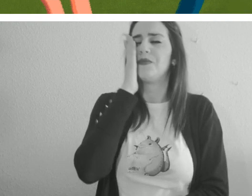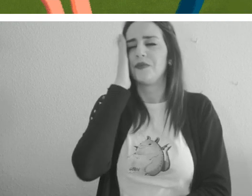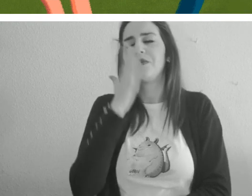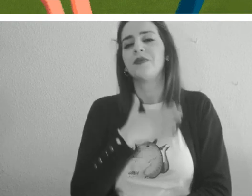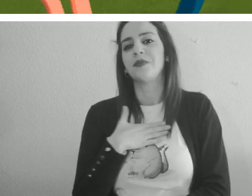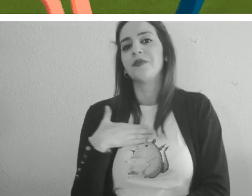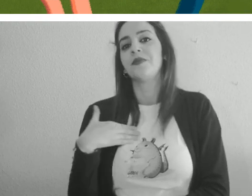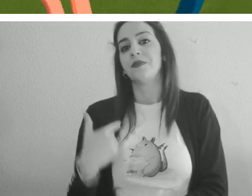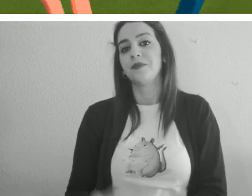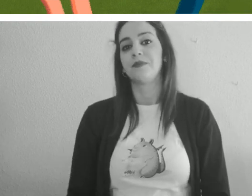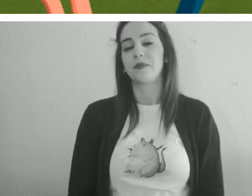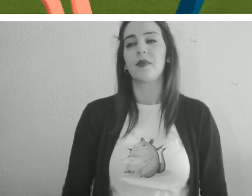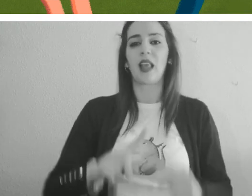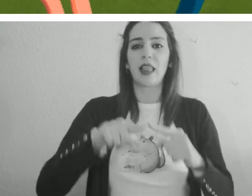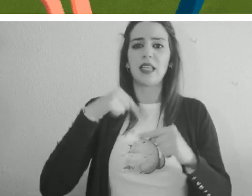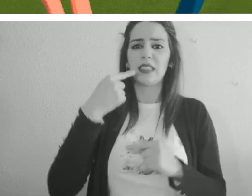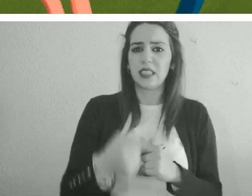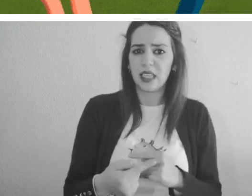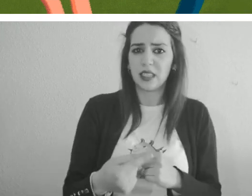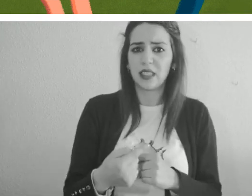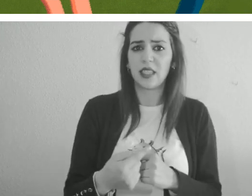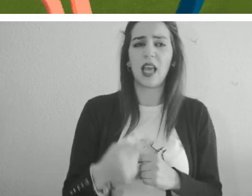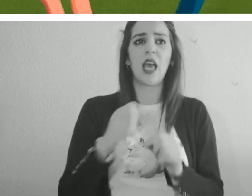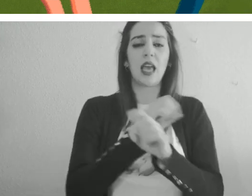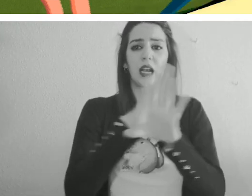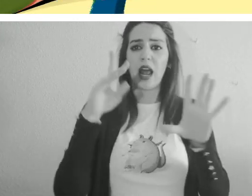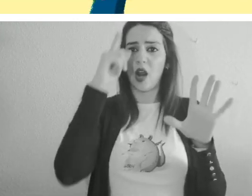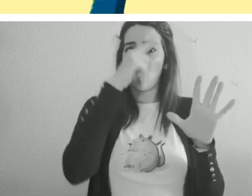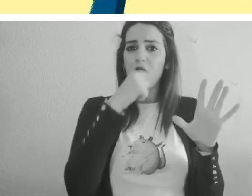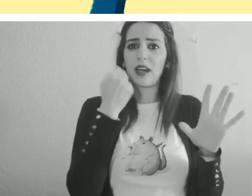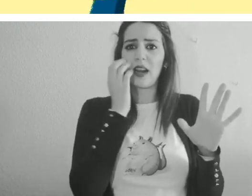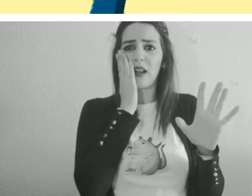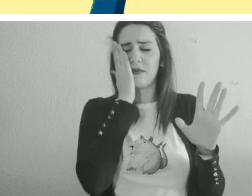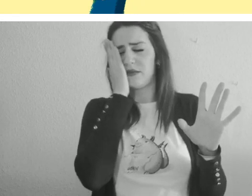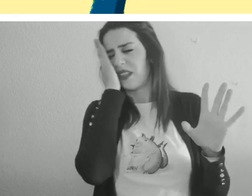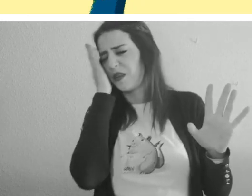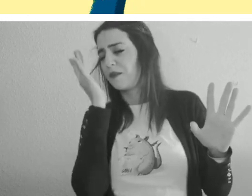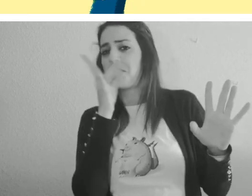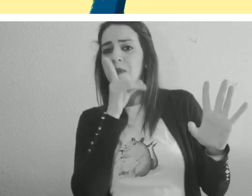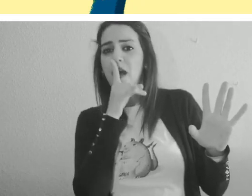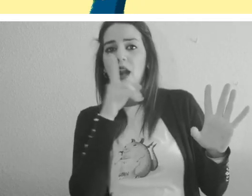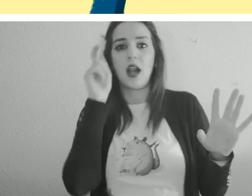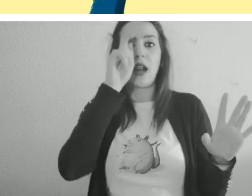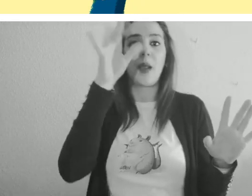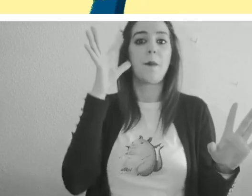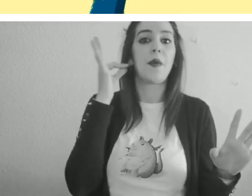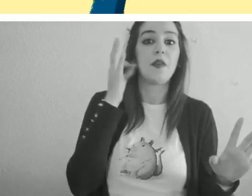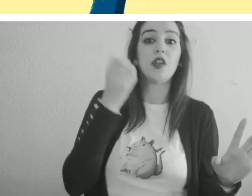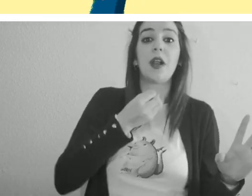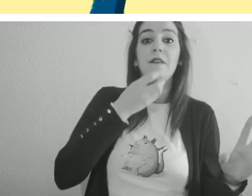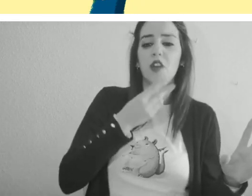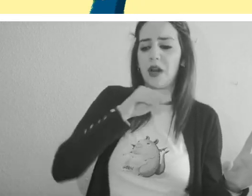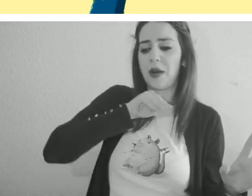Al día siguiente, Clara tenía cara de no haber dormido bien. La señorita Flora le preguntó